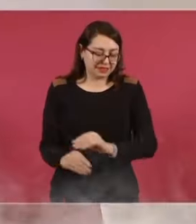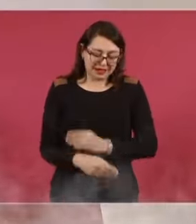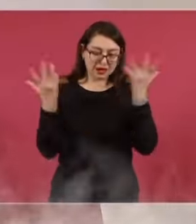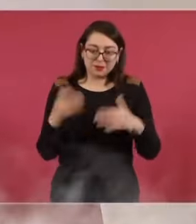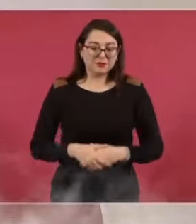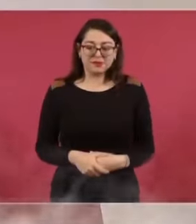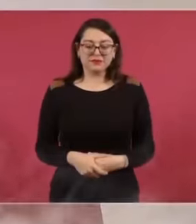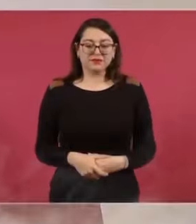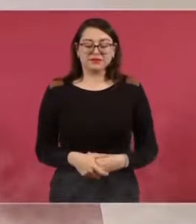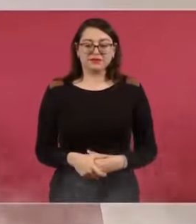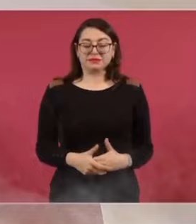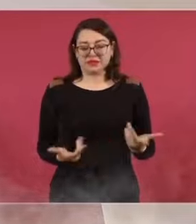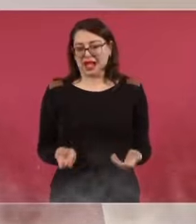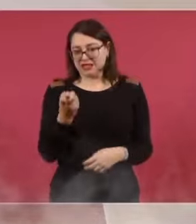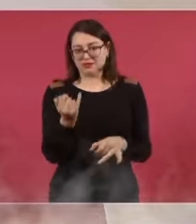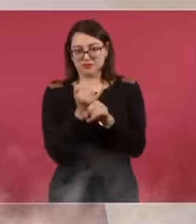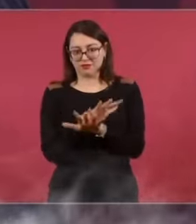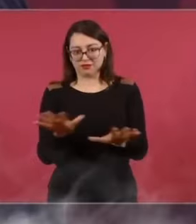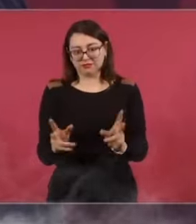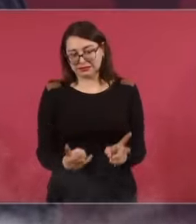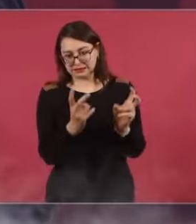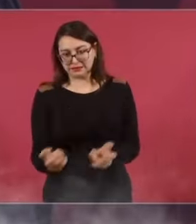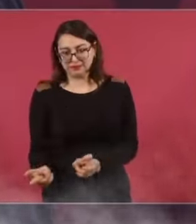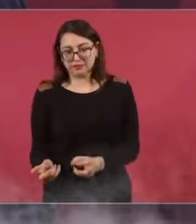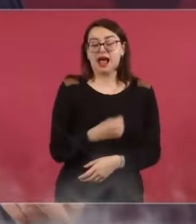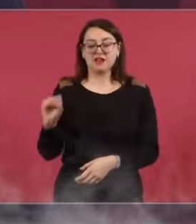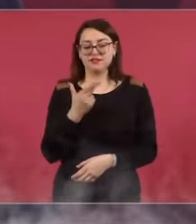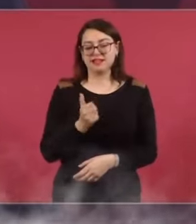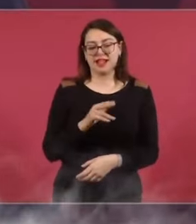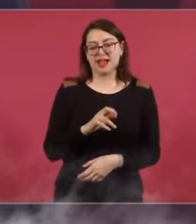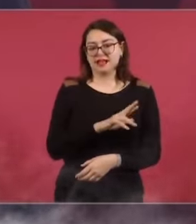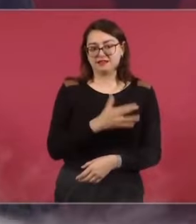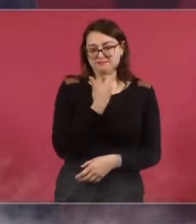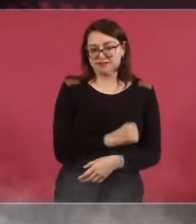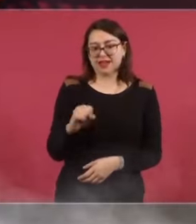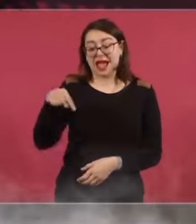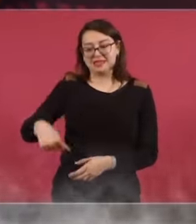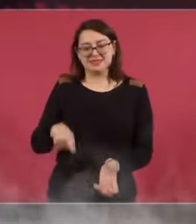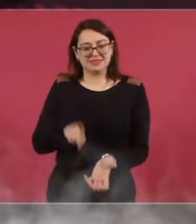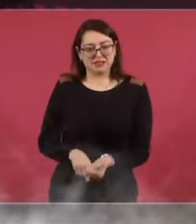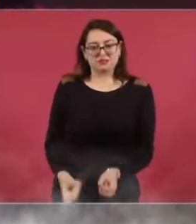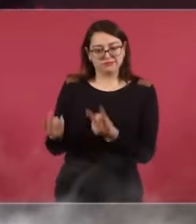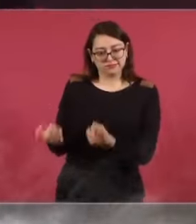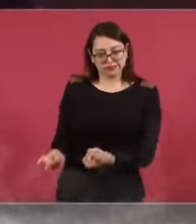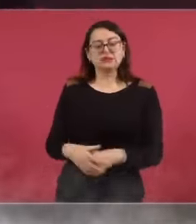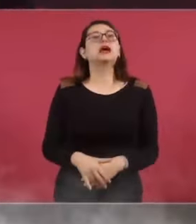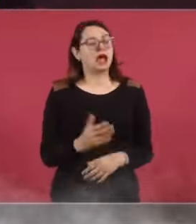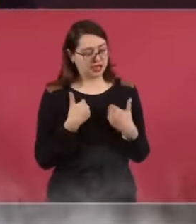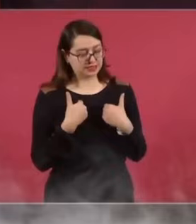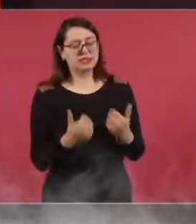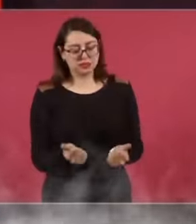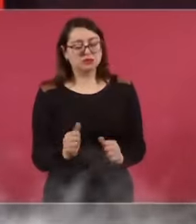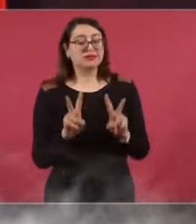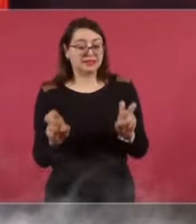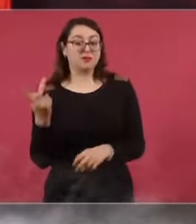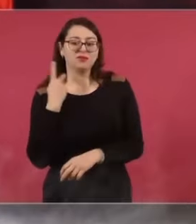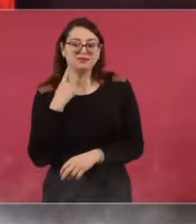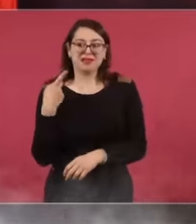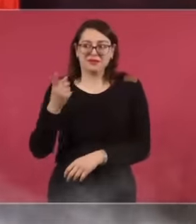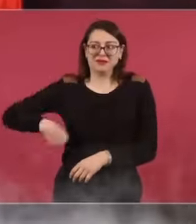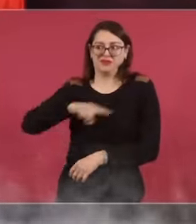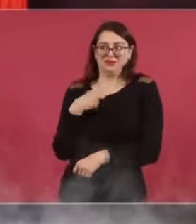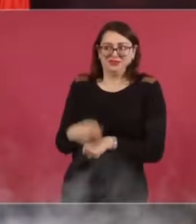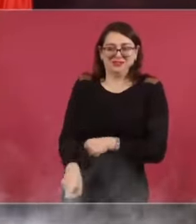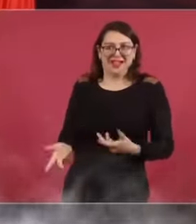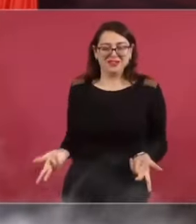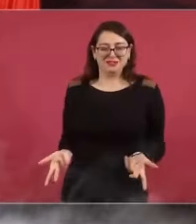Para sacar esos datos no hace falta la guacamaya, era sacar los datos de aquí. Sí, aunque es un tema político, disculpe, pero al final los afectados